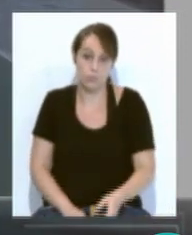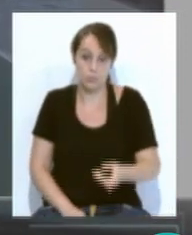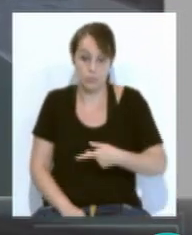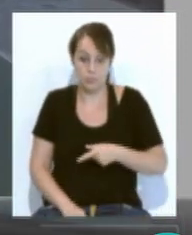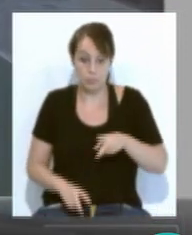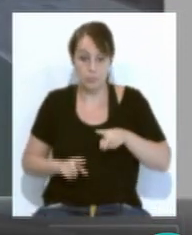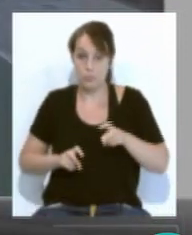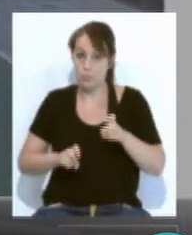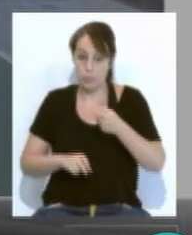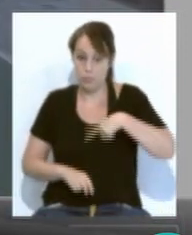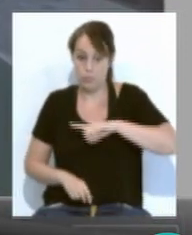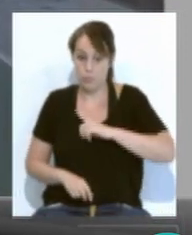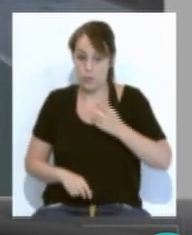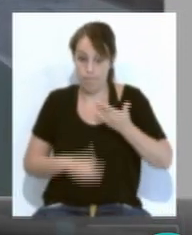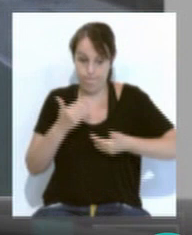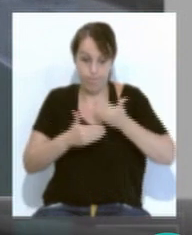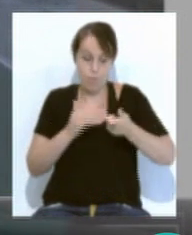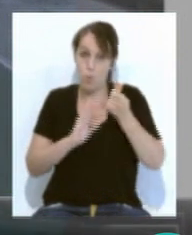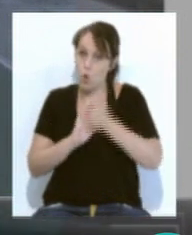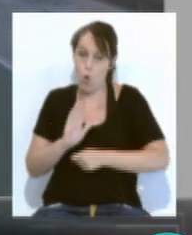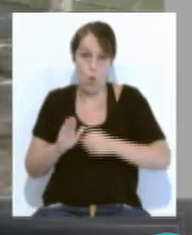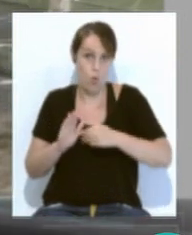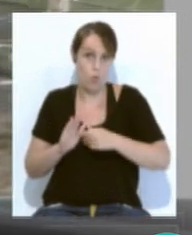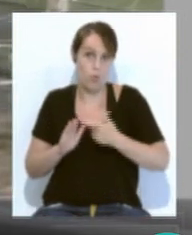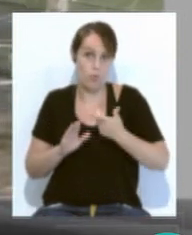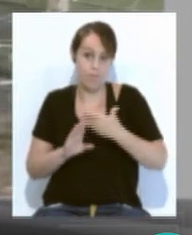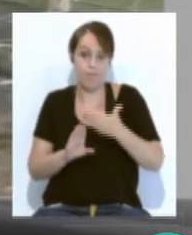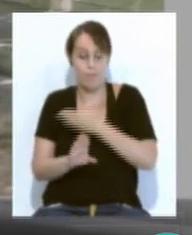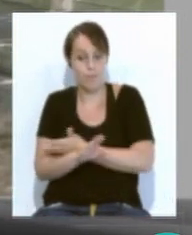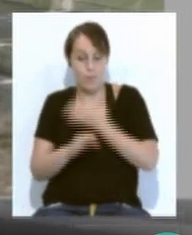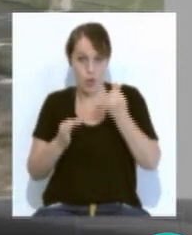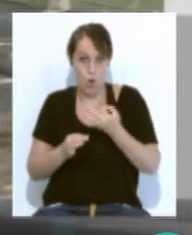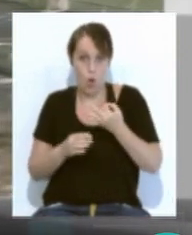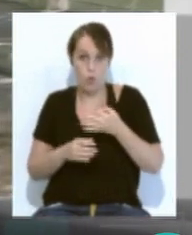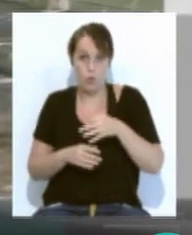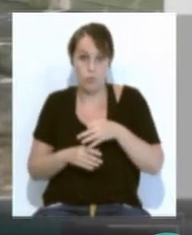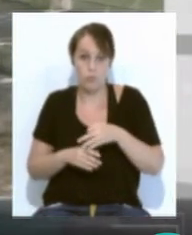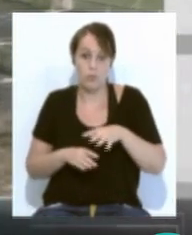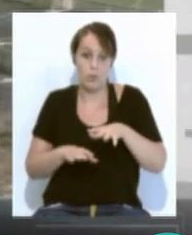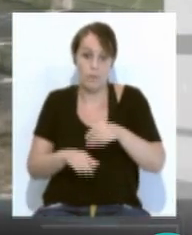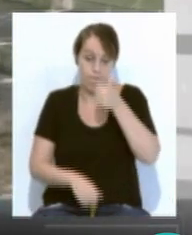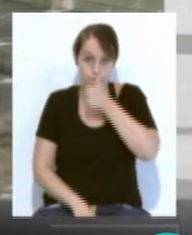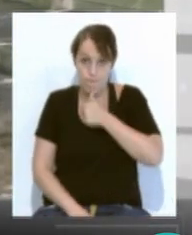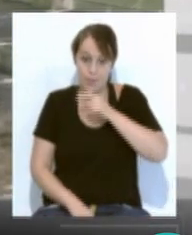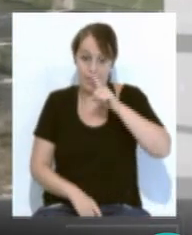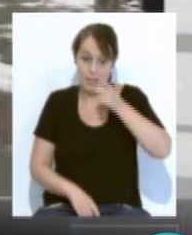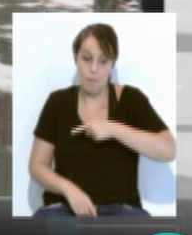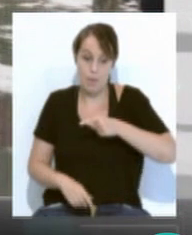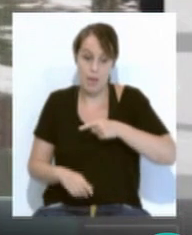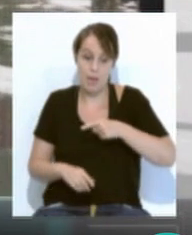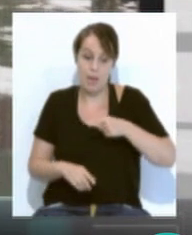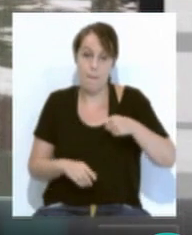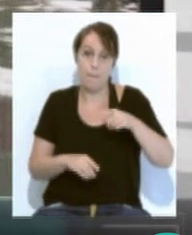principio pusimos en marcha protocolos de prevención, contención y ampliación de plazas